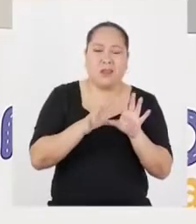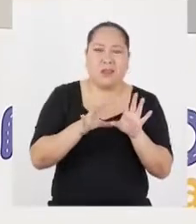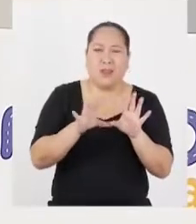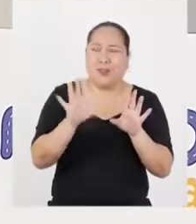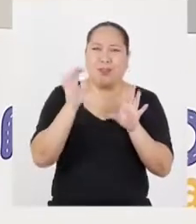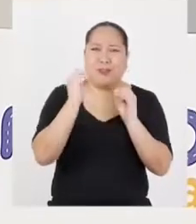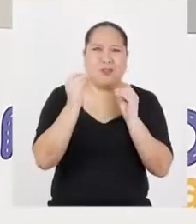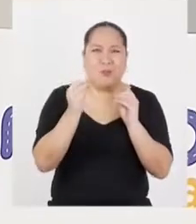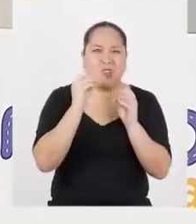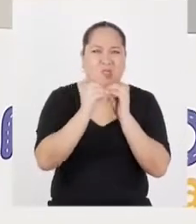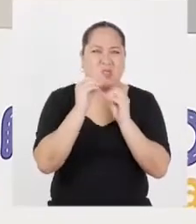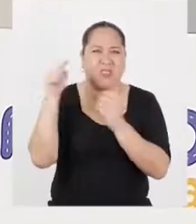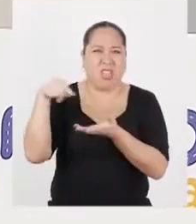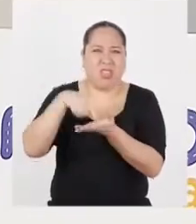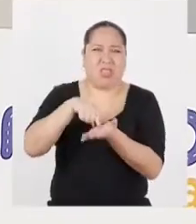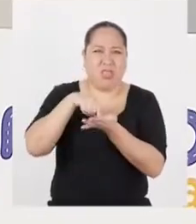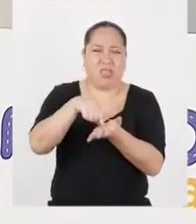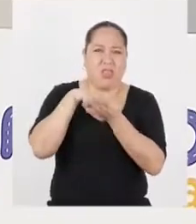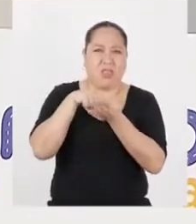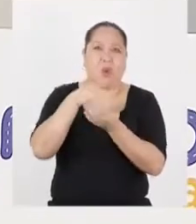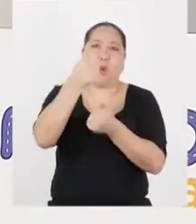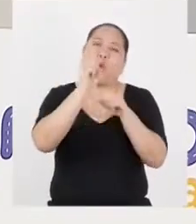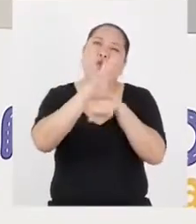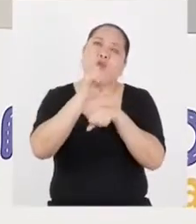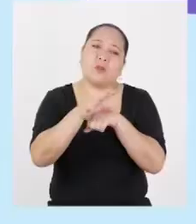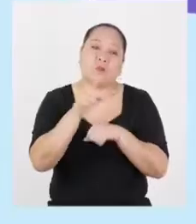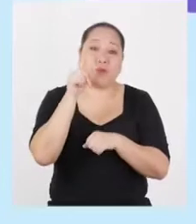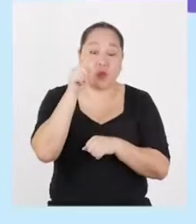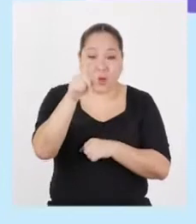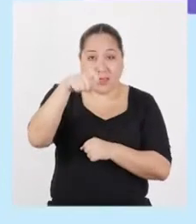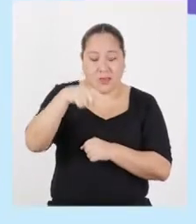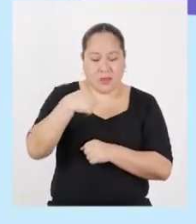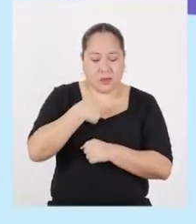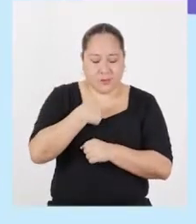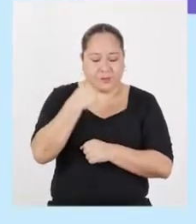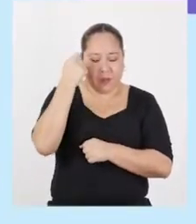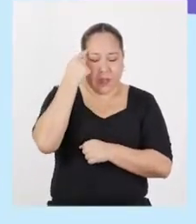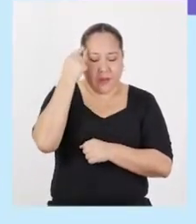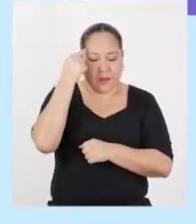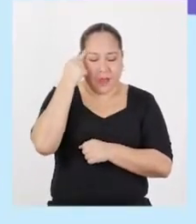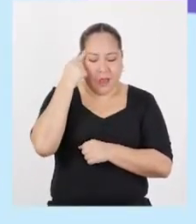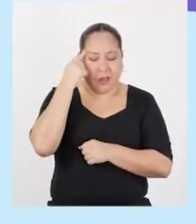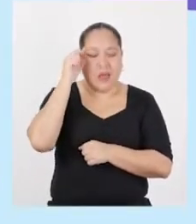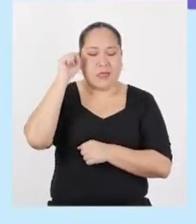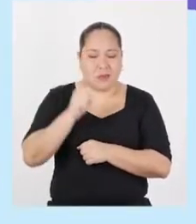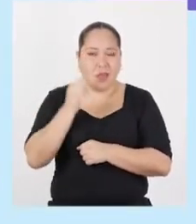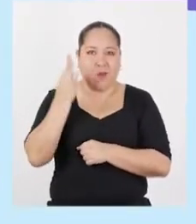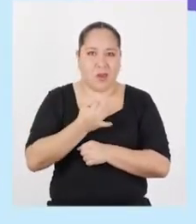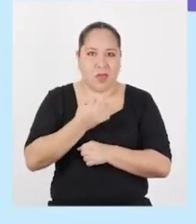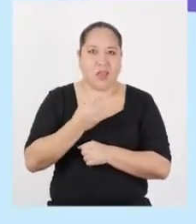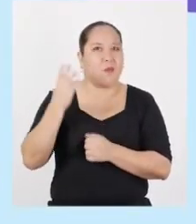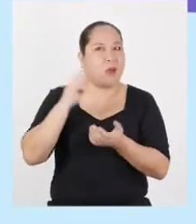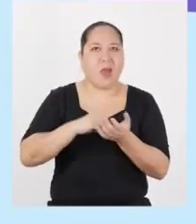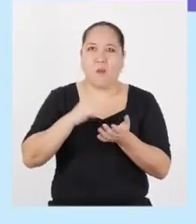harías para enfrentar toda esa presión? ¿O qué recomendarías? Tienes que convencerte de una cosa que es verdad y se